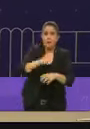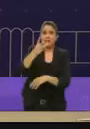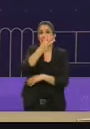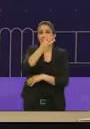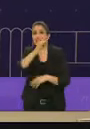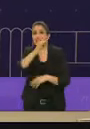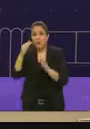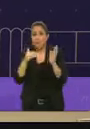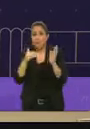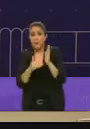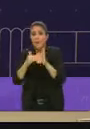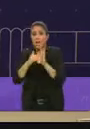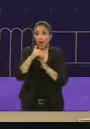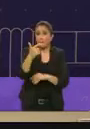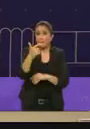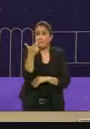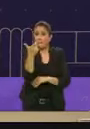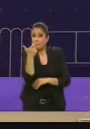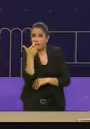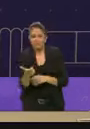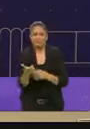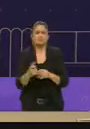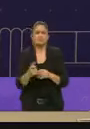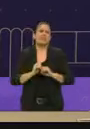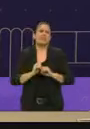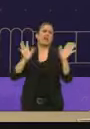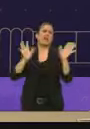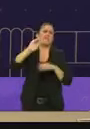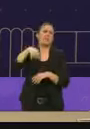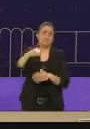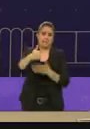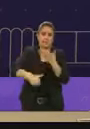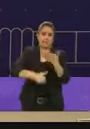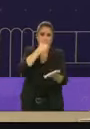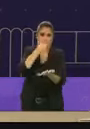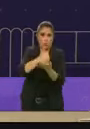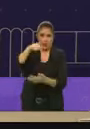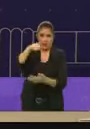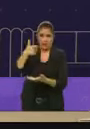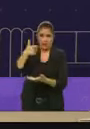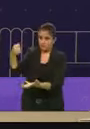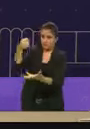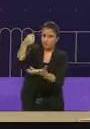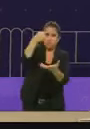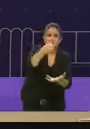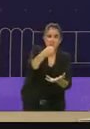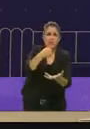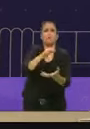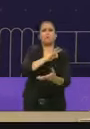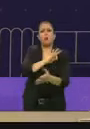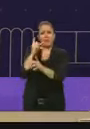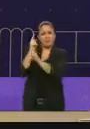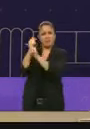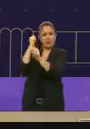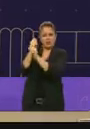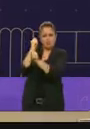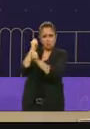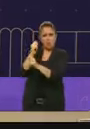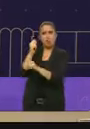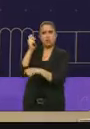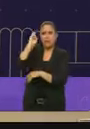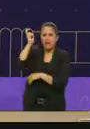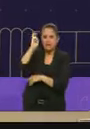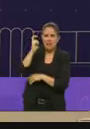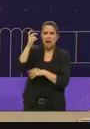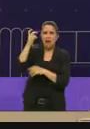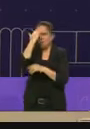mil millones de pesos. Por supuesto que esta ciudad, en ese presupuesto, cabe mejorar el transporte público. En